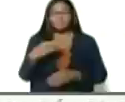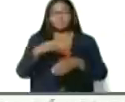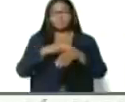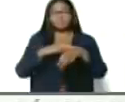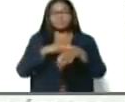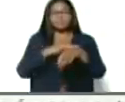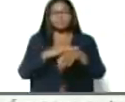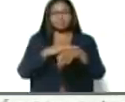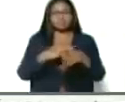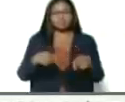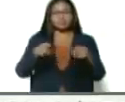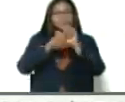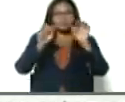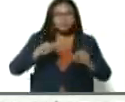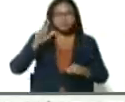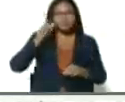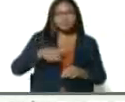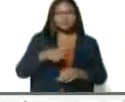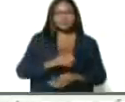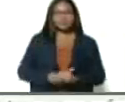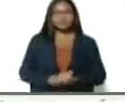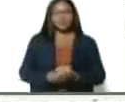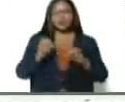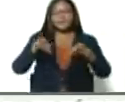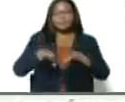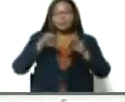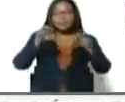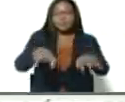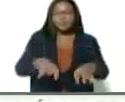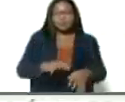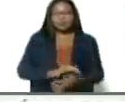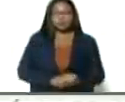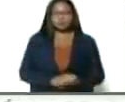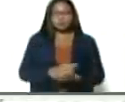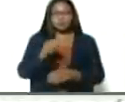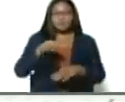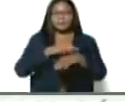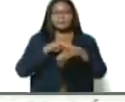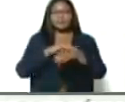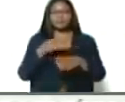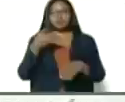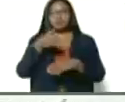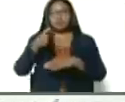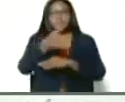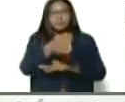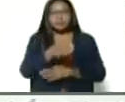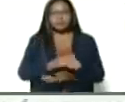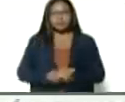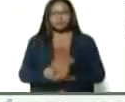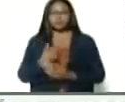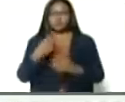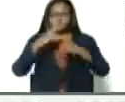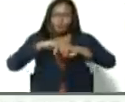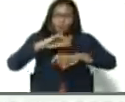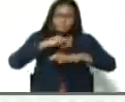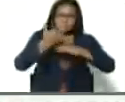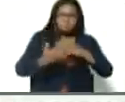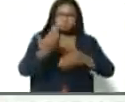de Agricultura y el ministro de Pesca. Revisar nuestro plan.